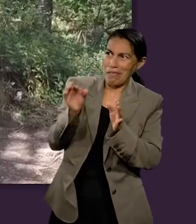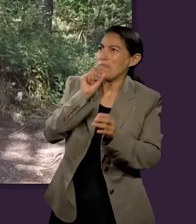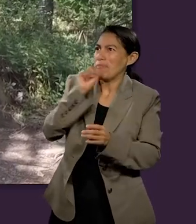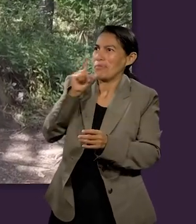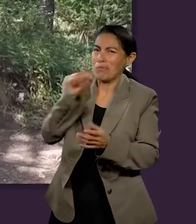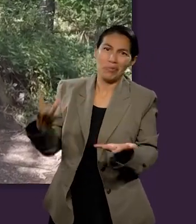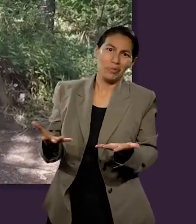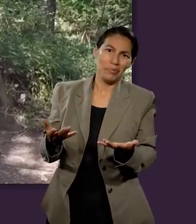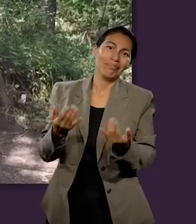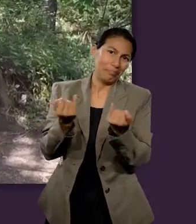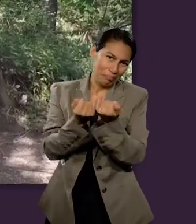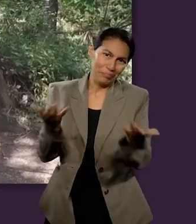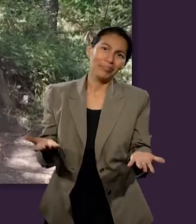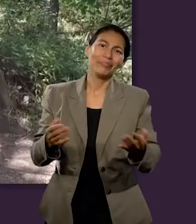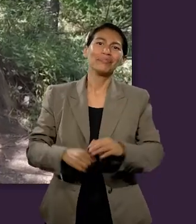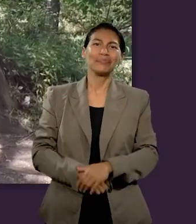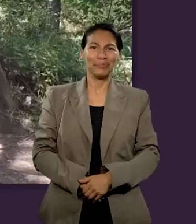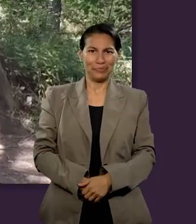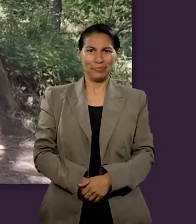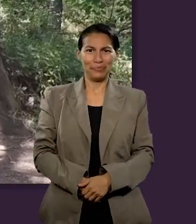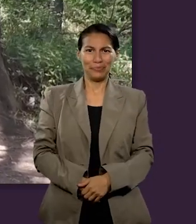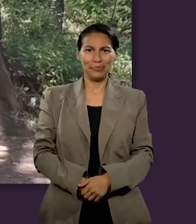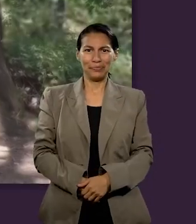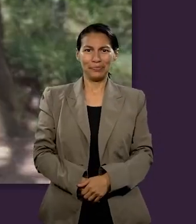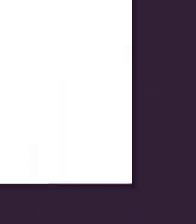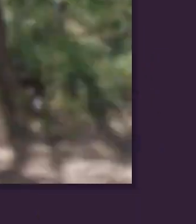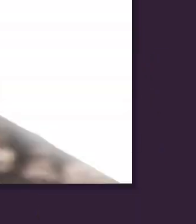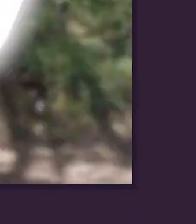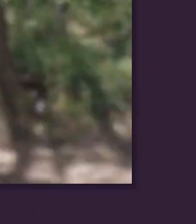cielo, tiene que empezar a estar en tu frente aquí, en la tierra.